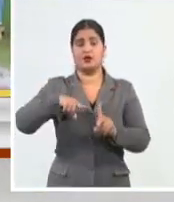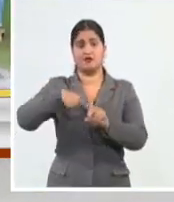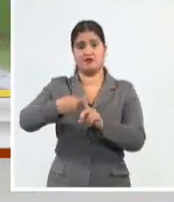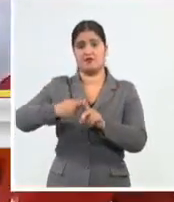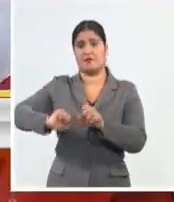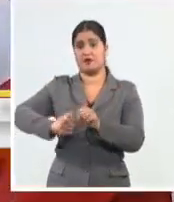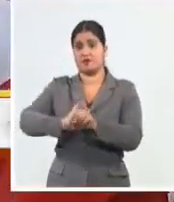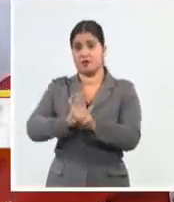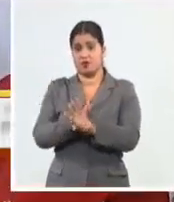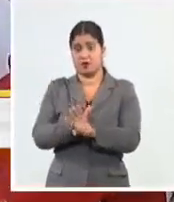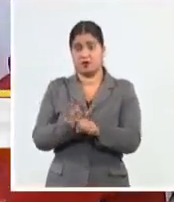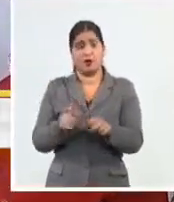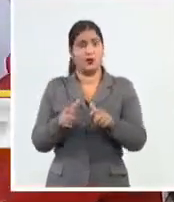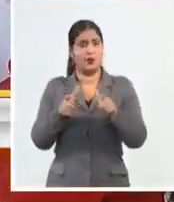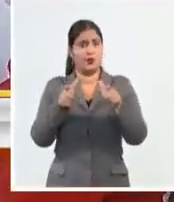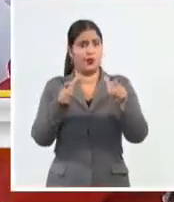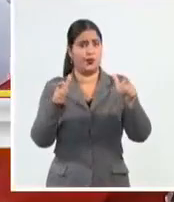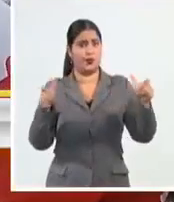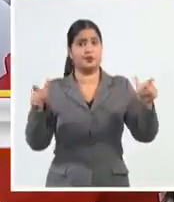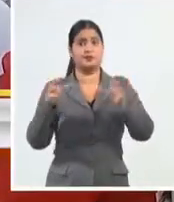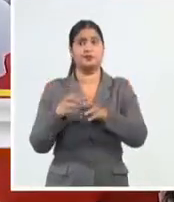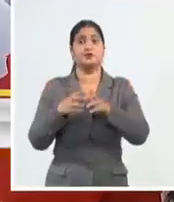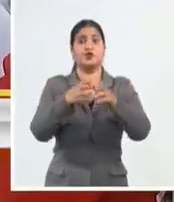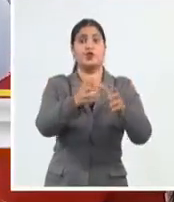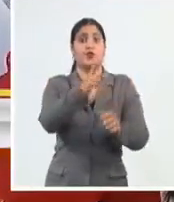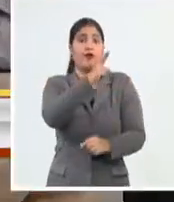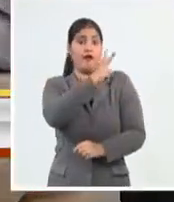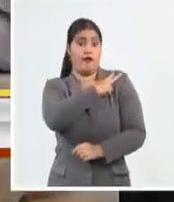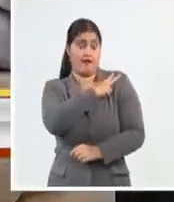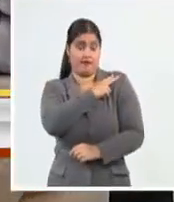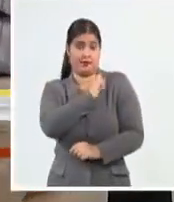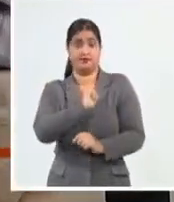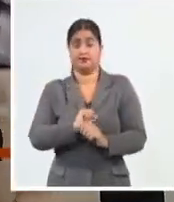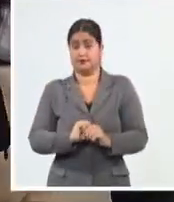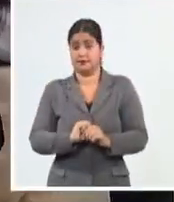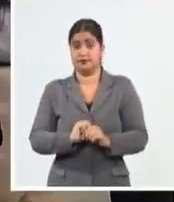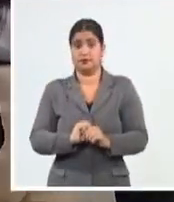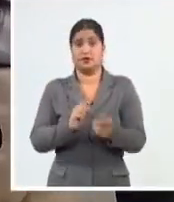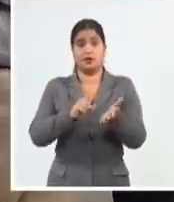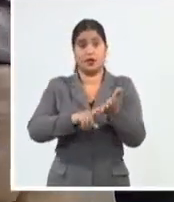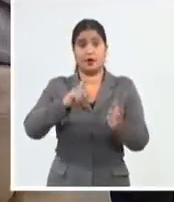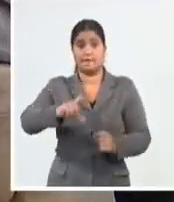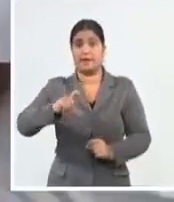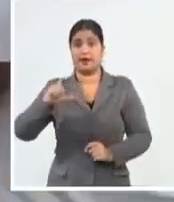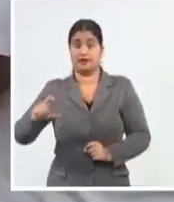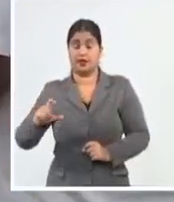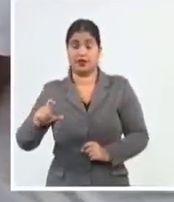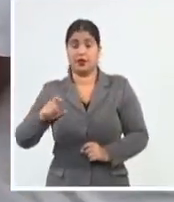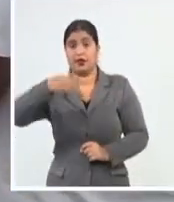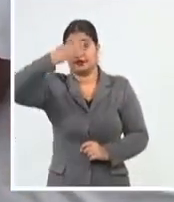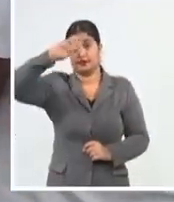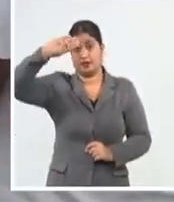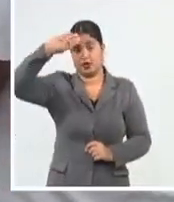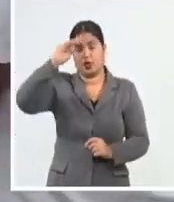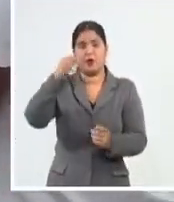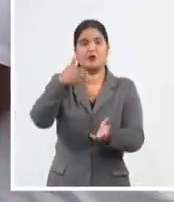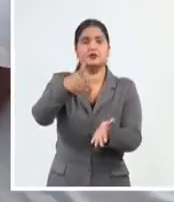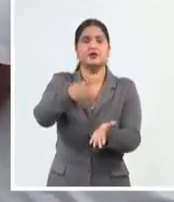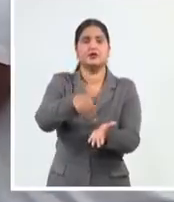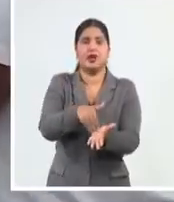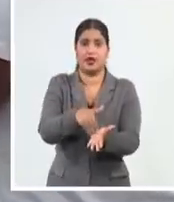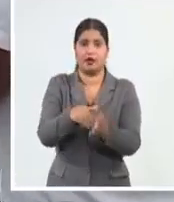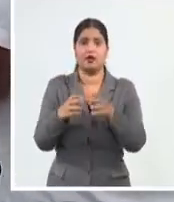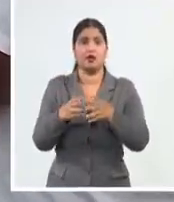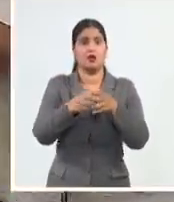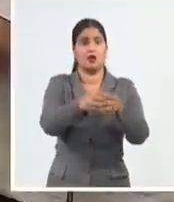la última semana, una comitiva gubernamental encabezada por el miembro del secretariado del Comité Central del Partido, José Ramón Montiagudo Ruiz,